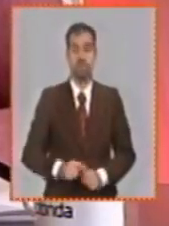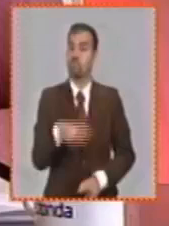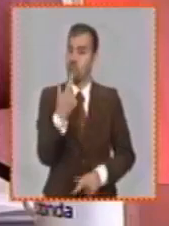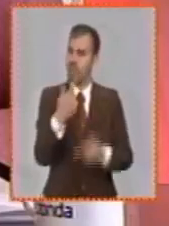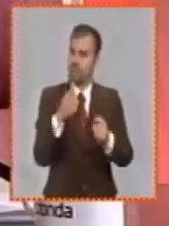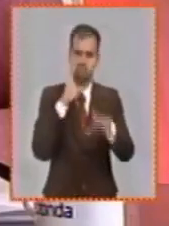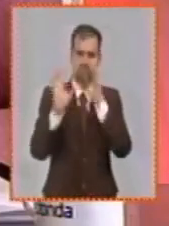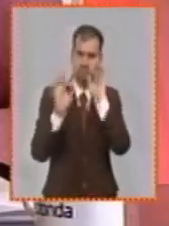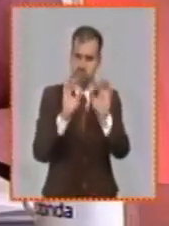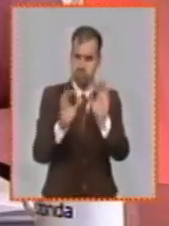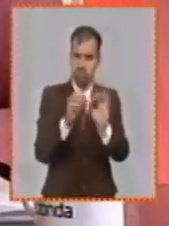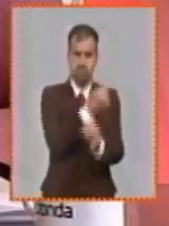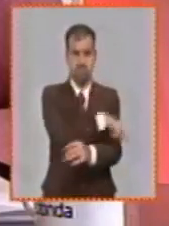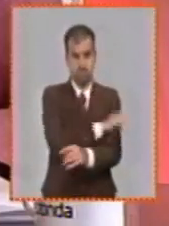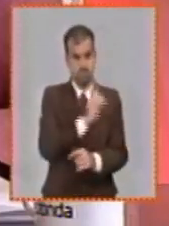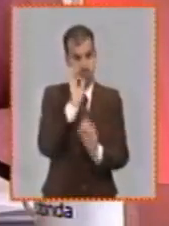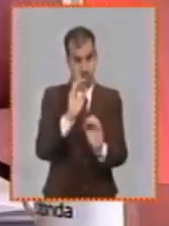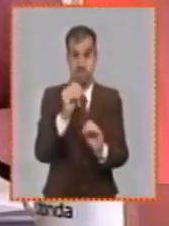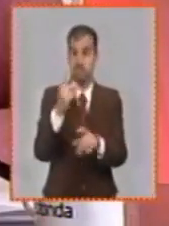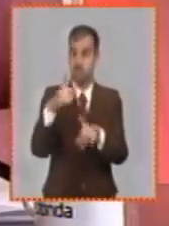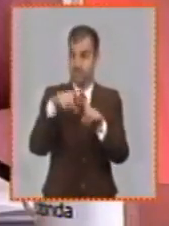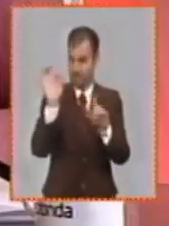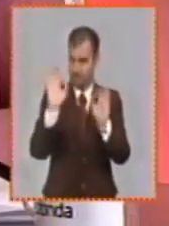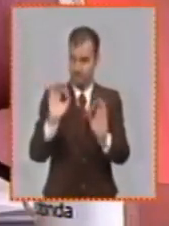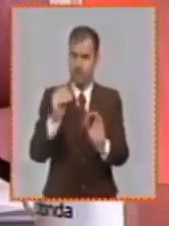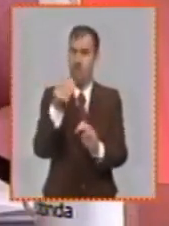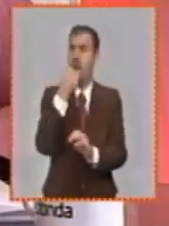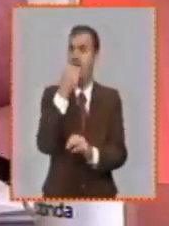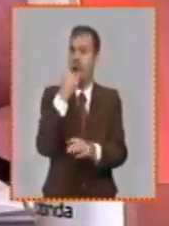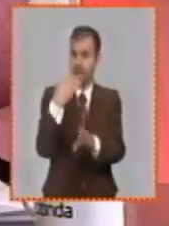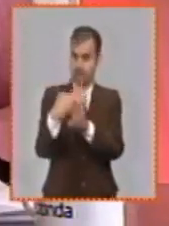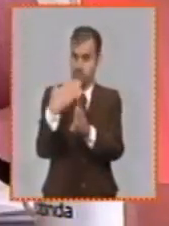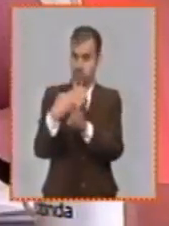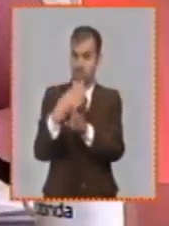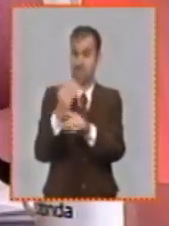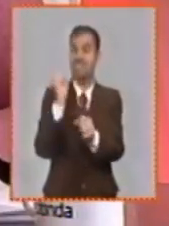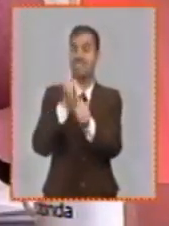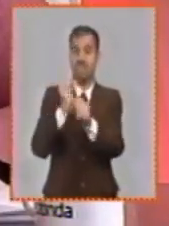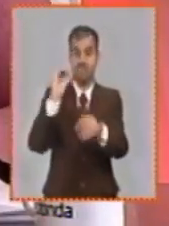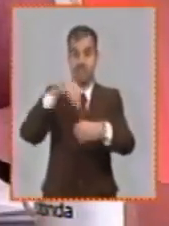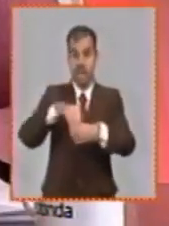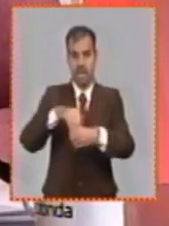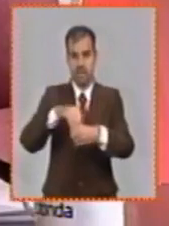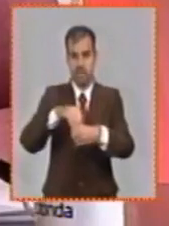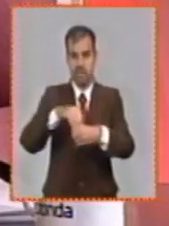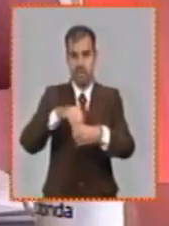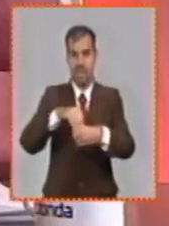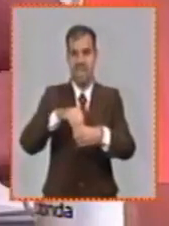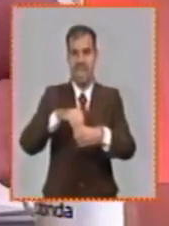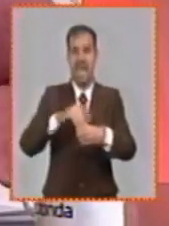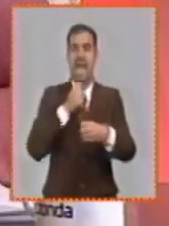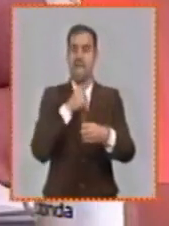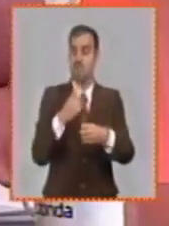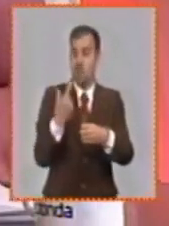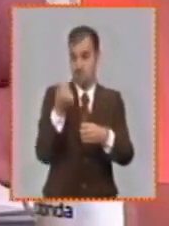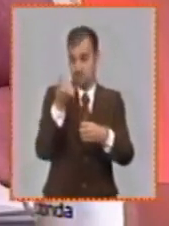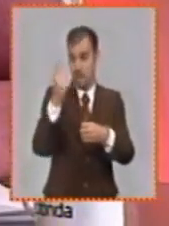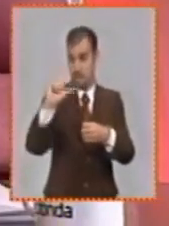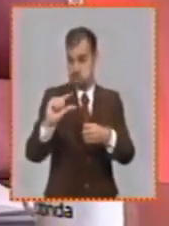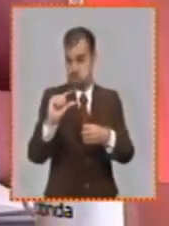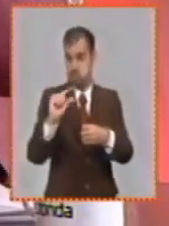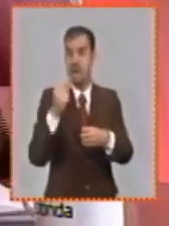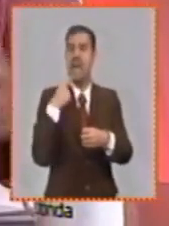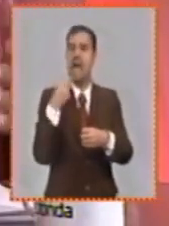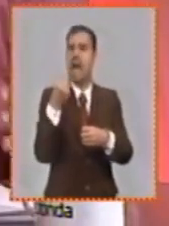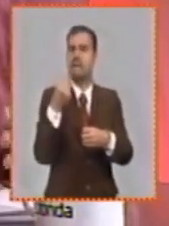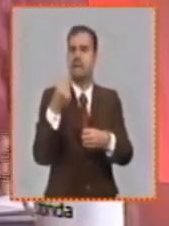protección del tema del comedor obrero no es justificación para deteriorar la calidad sin dejar